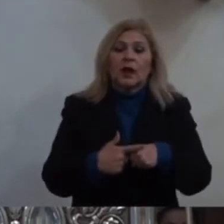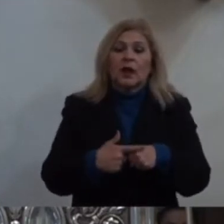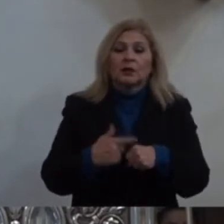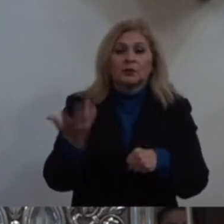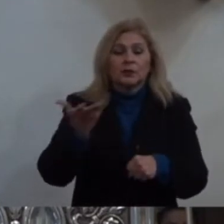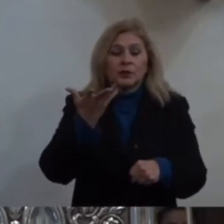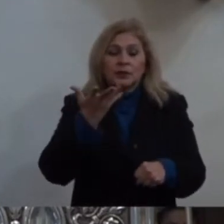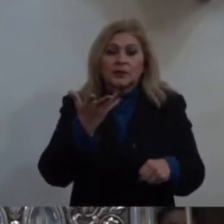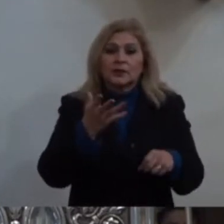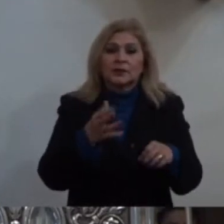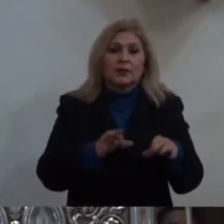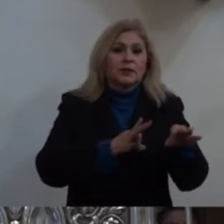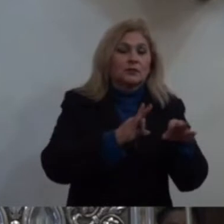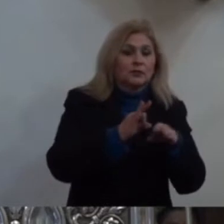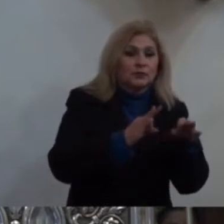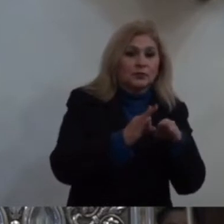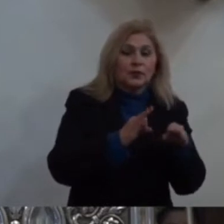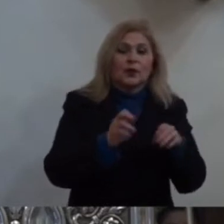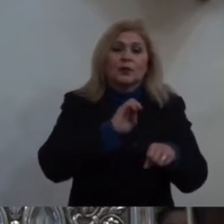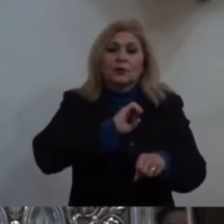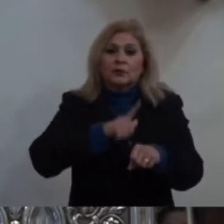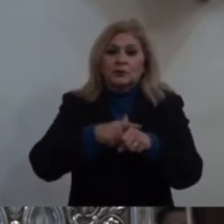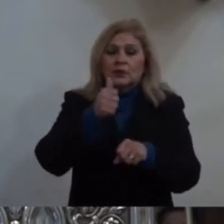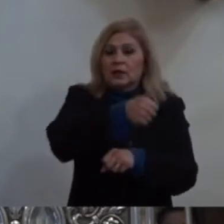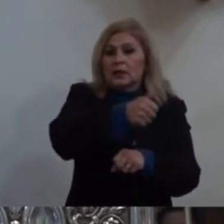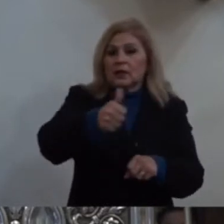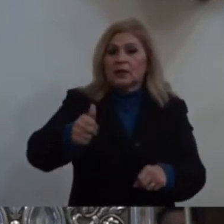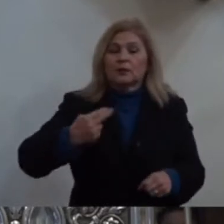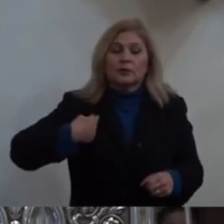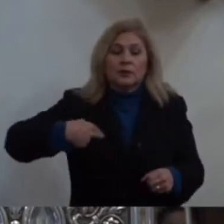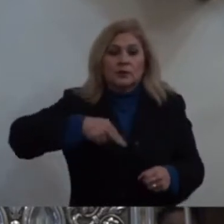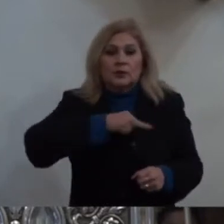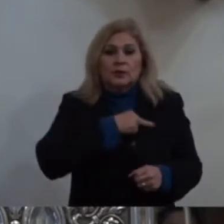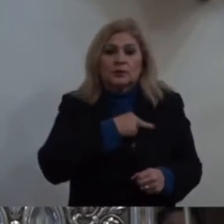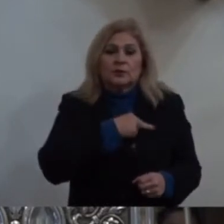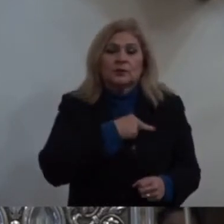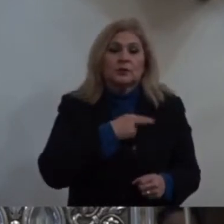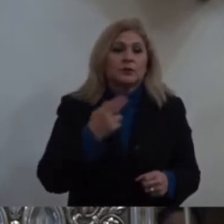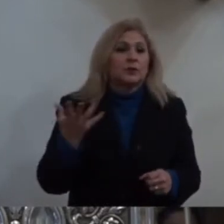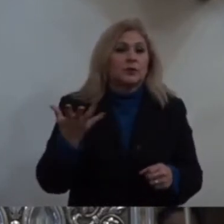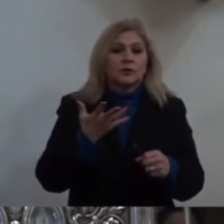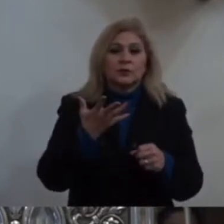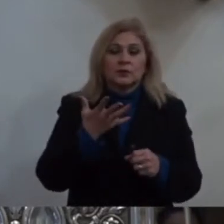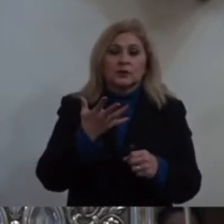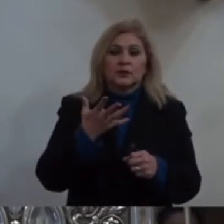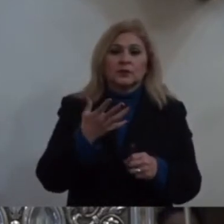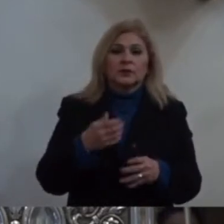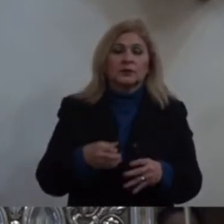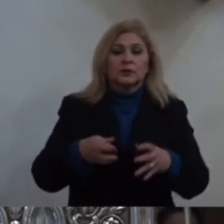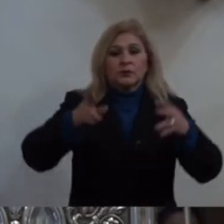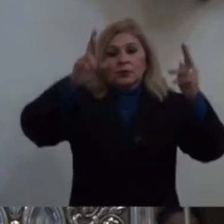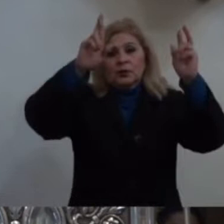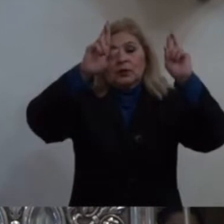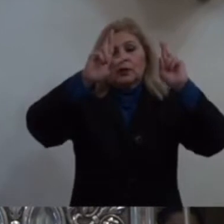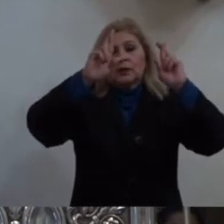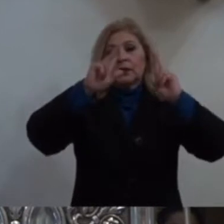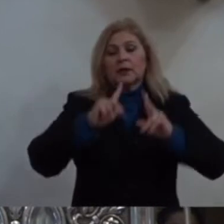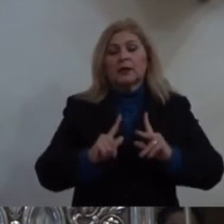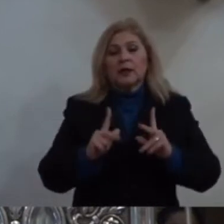Nuestra vida es un regalo Muy grande que hay que agradecer Un regalo